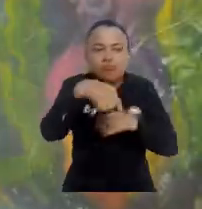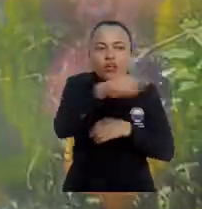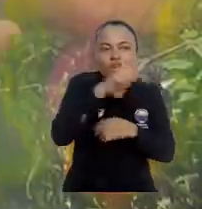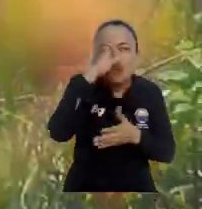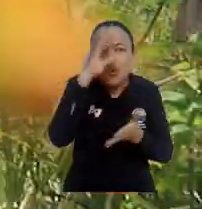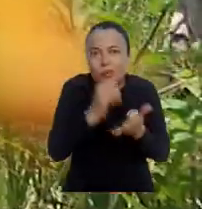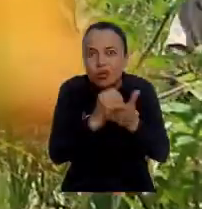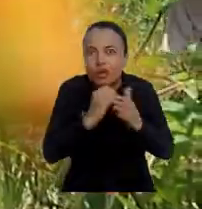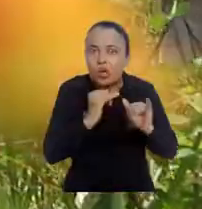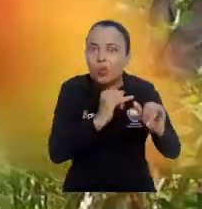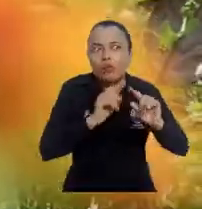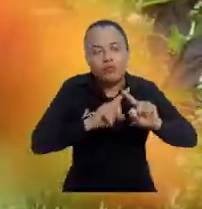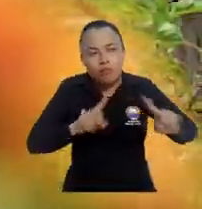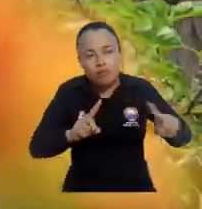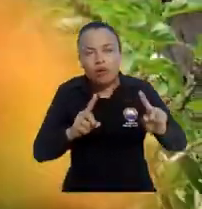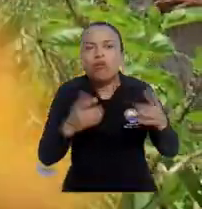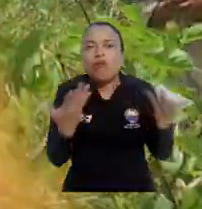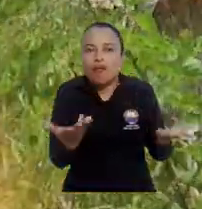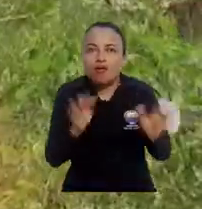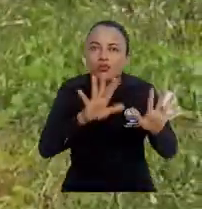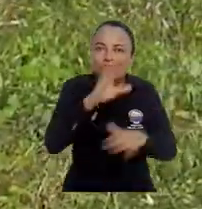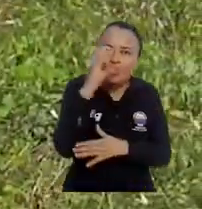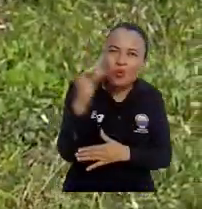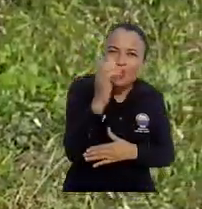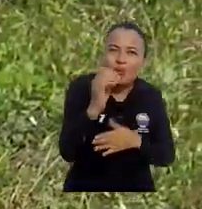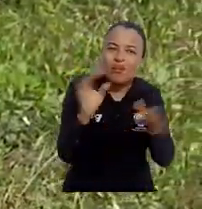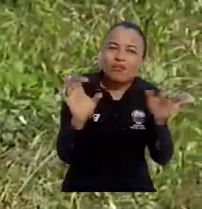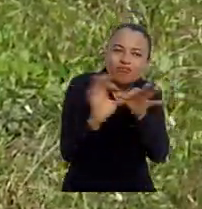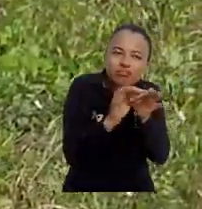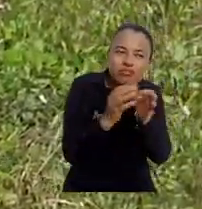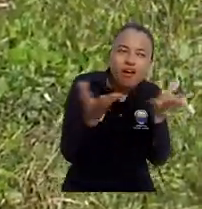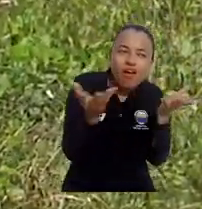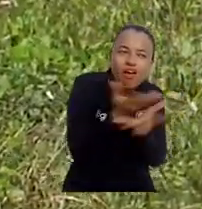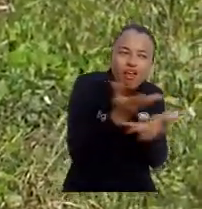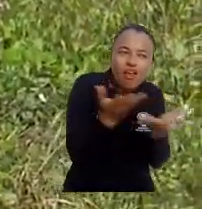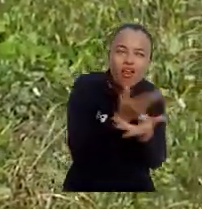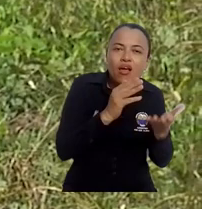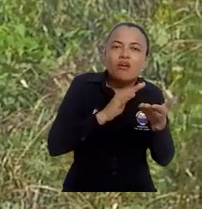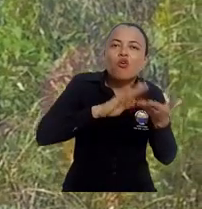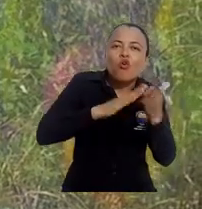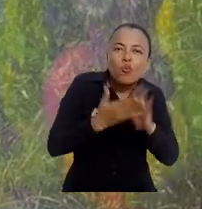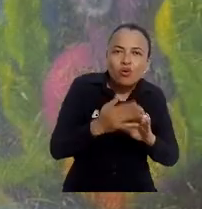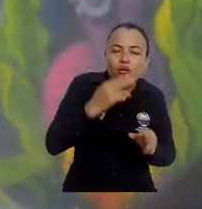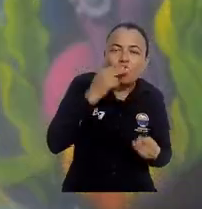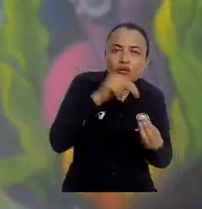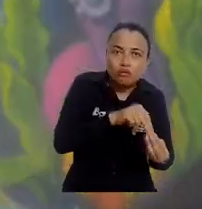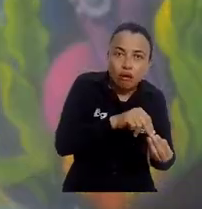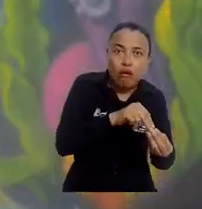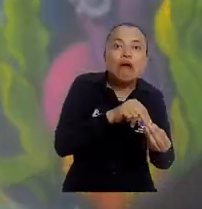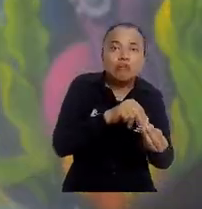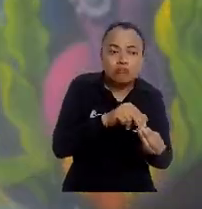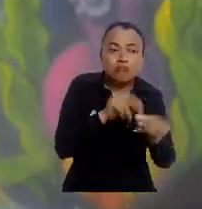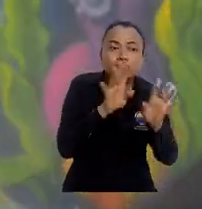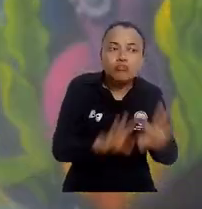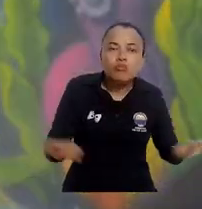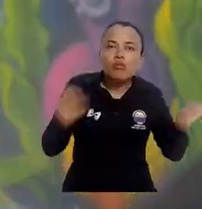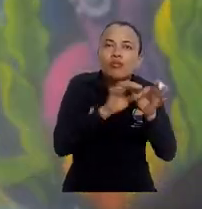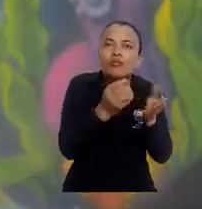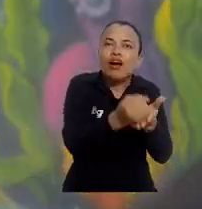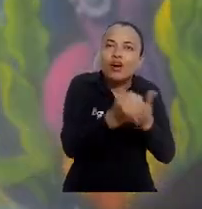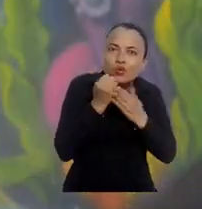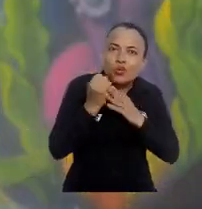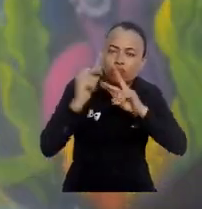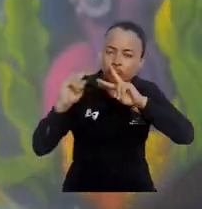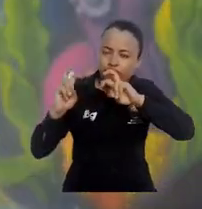personas que tienen una perspectiva distinta en Colombia, la relación con las comunidades, con los indígenas. Es muy